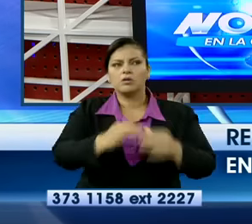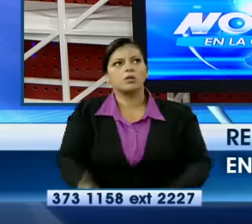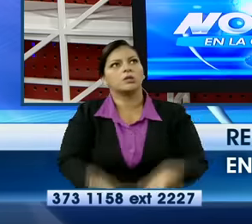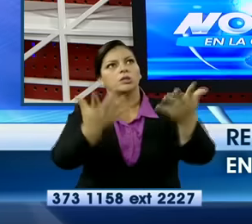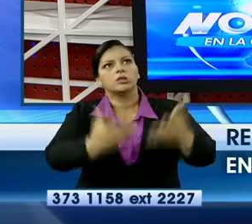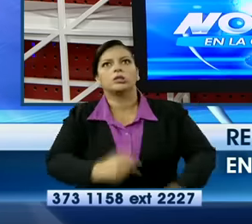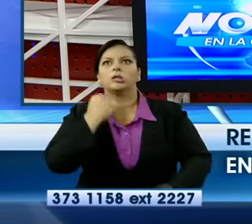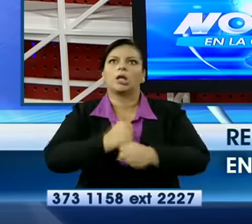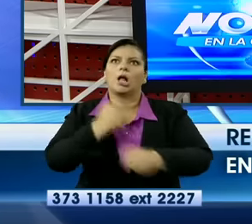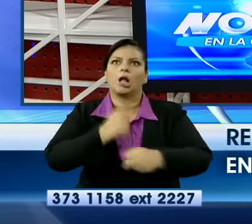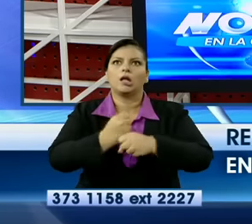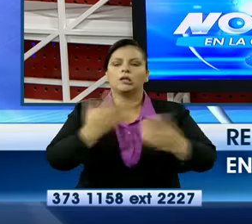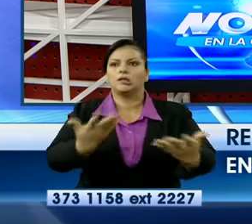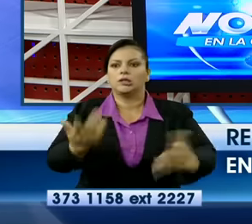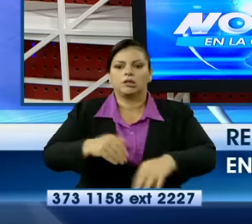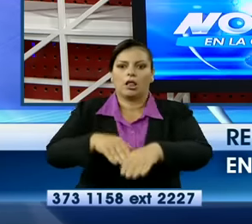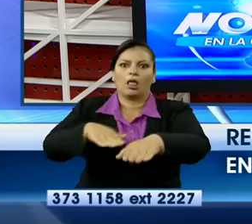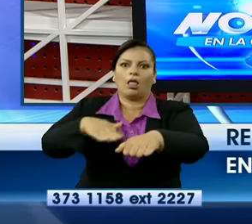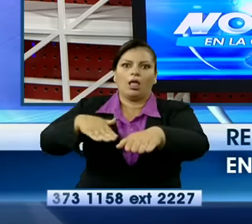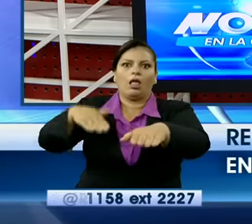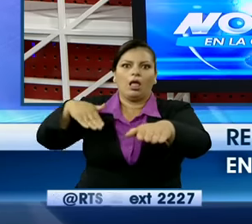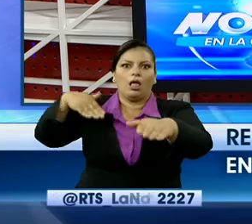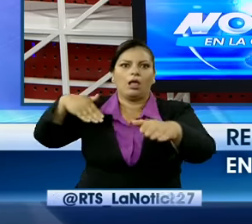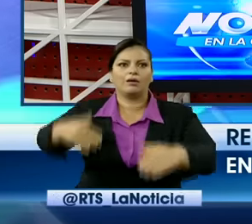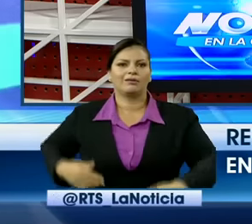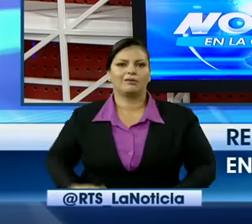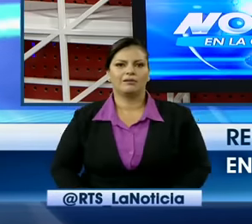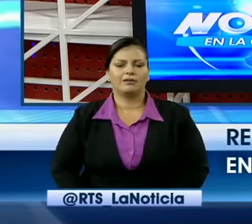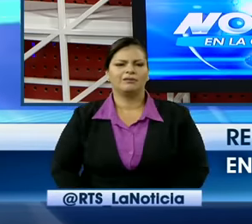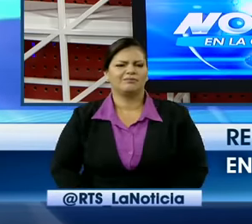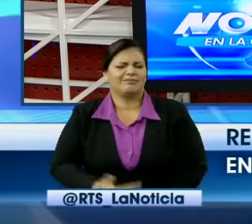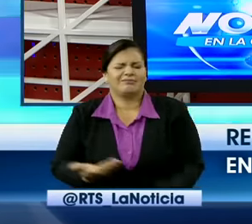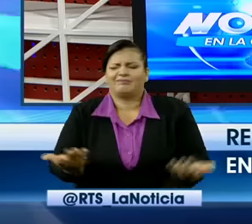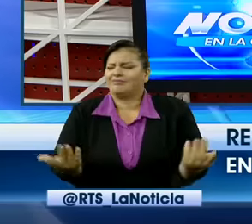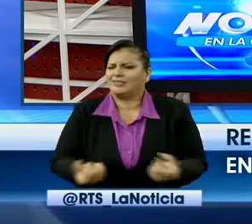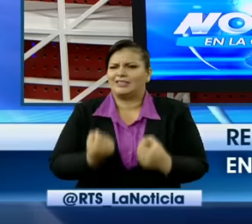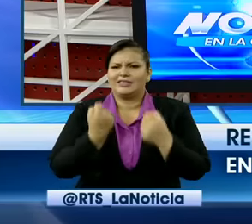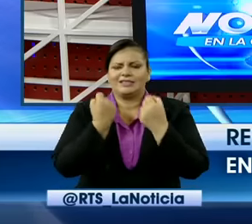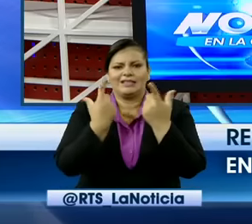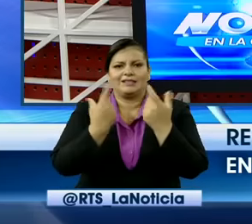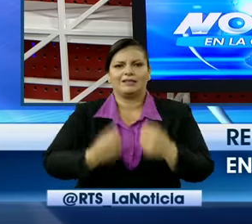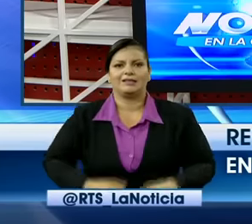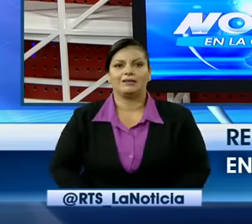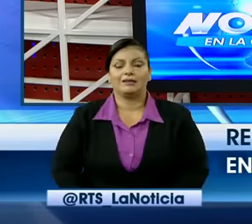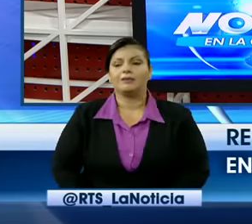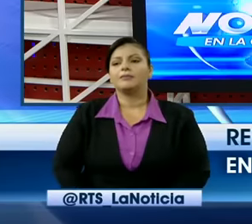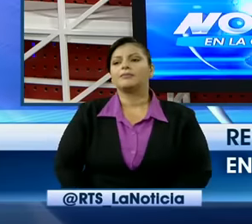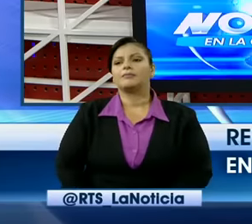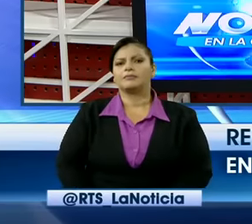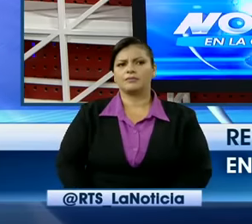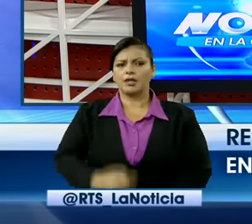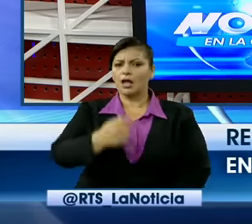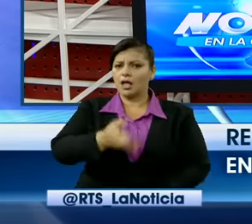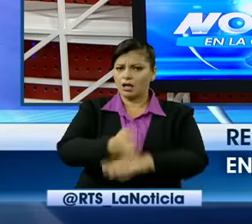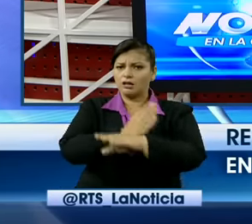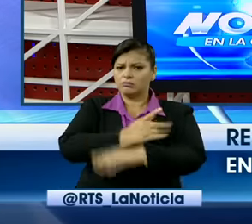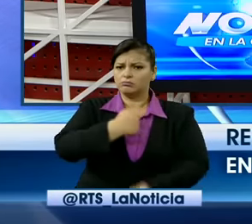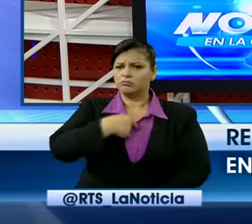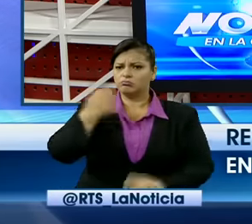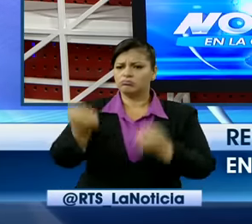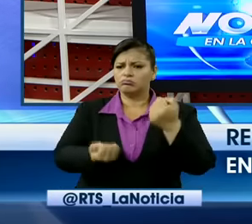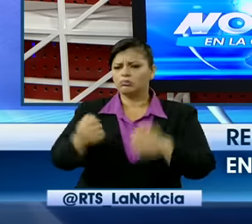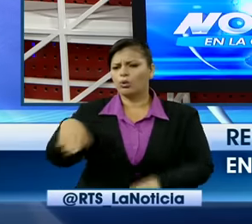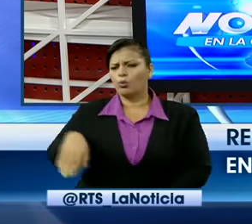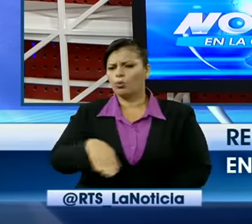Ya no se sienten esos golpes en el carro cuando uno cruza las juntas de las losas de rodadura. Claro. Están trabajando muy bien.